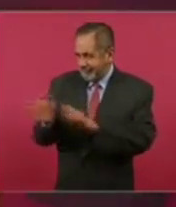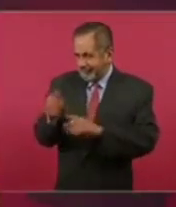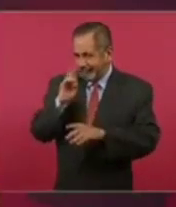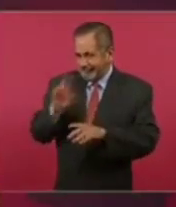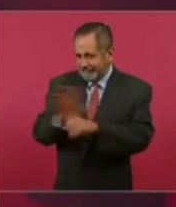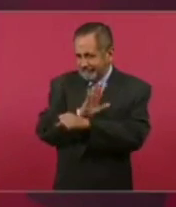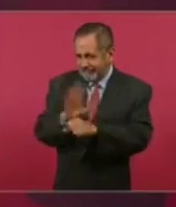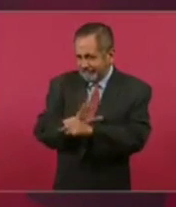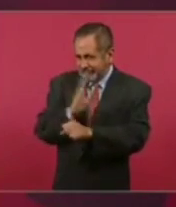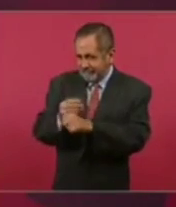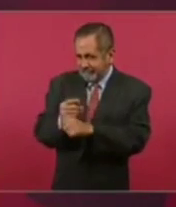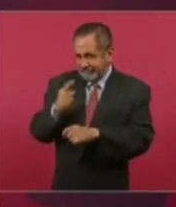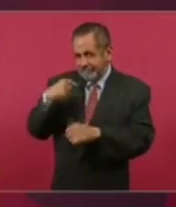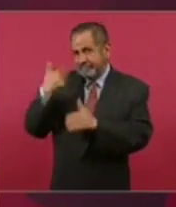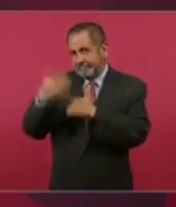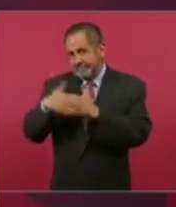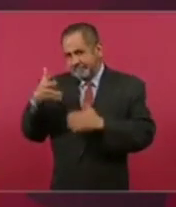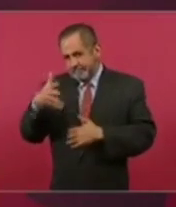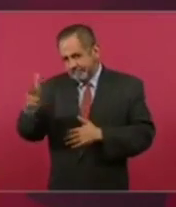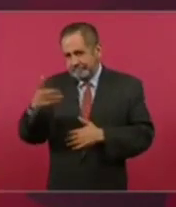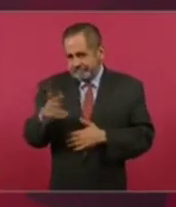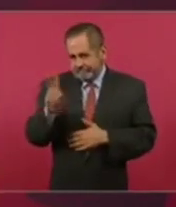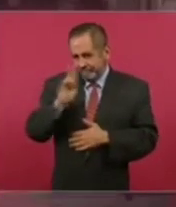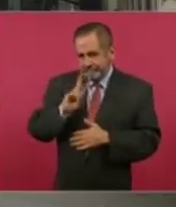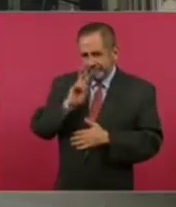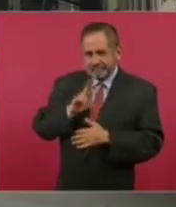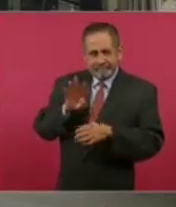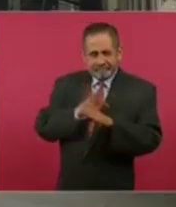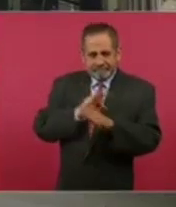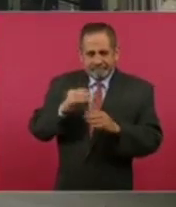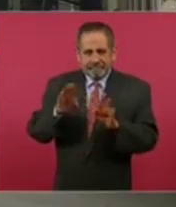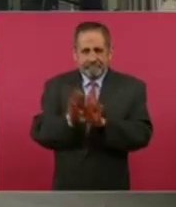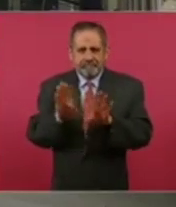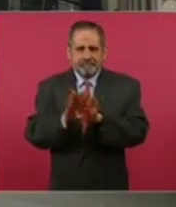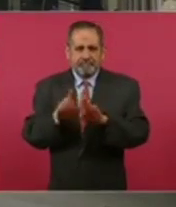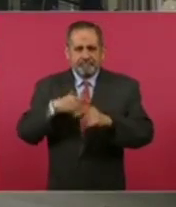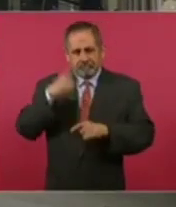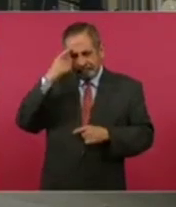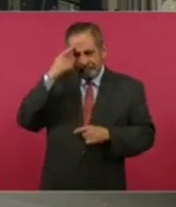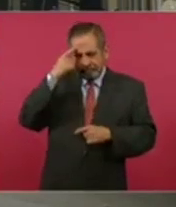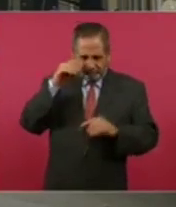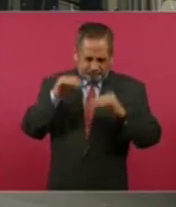largos. De todas maneras, hay que buscar la forma de atenderlo.